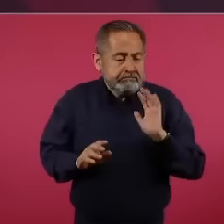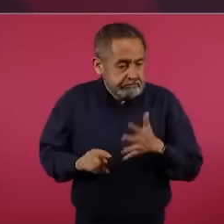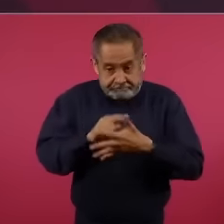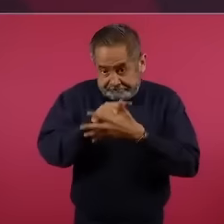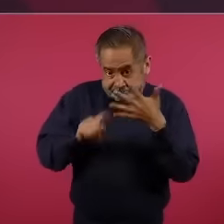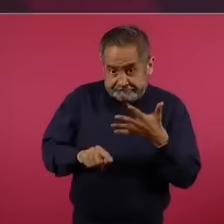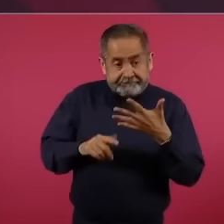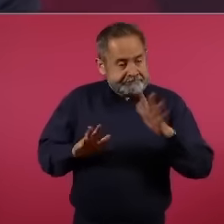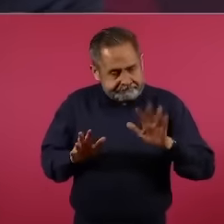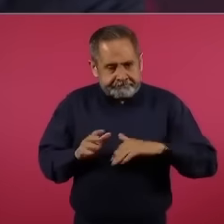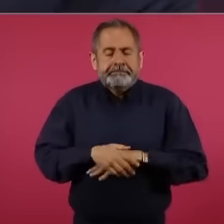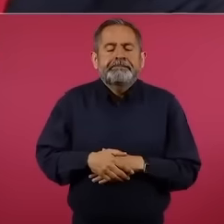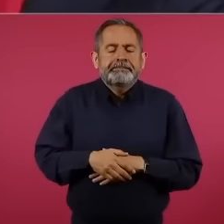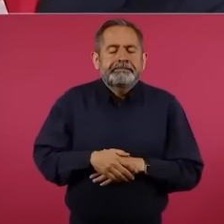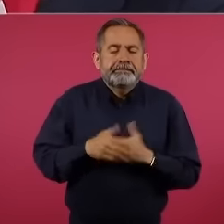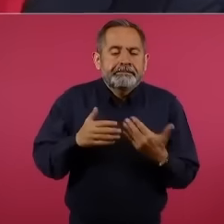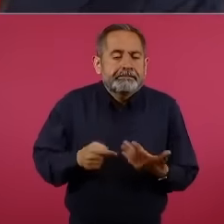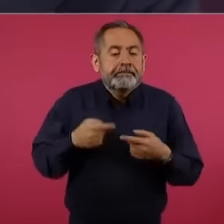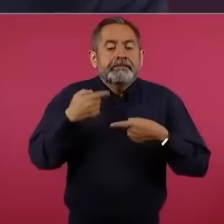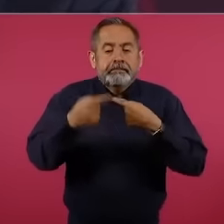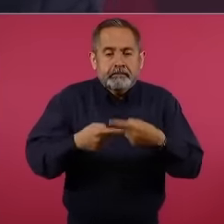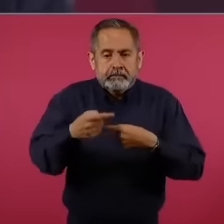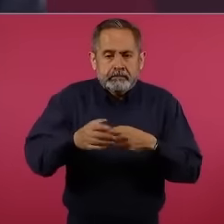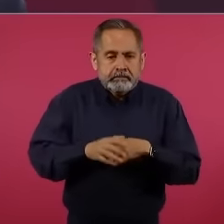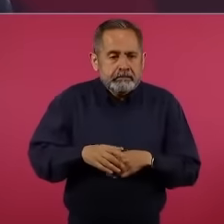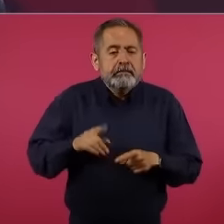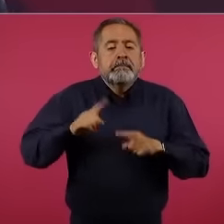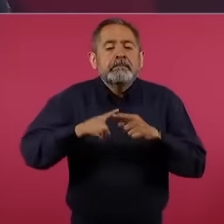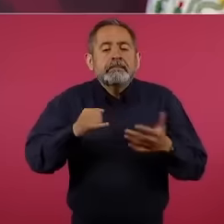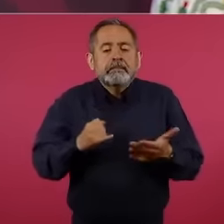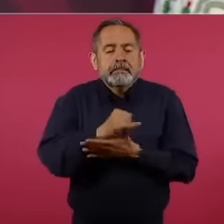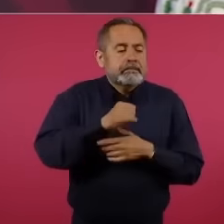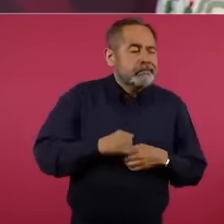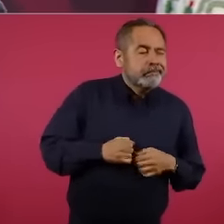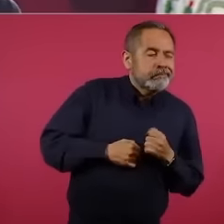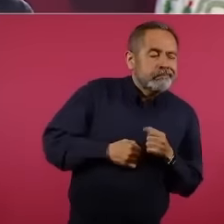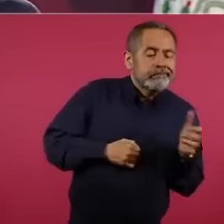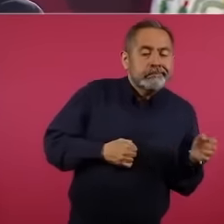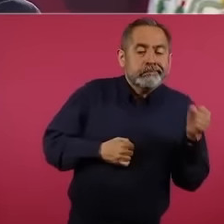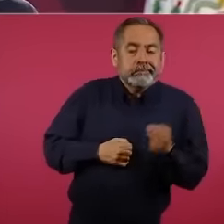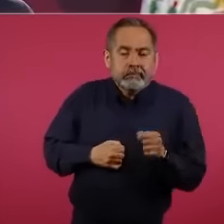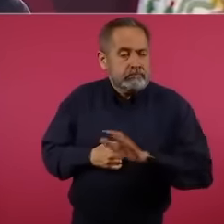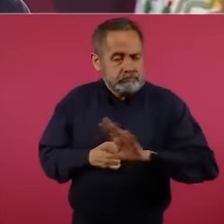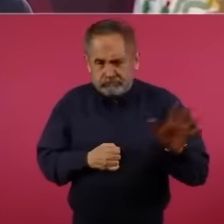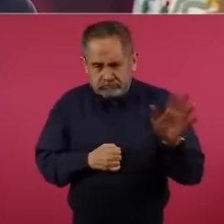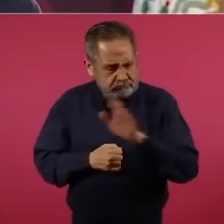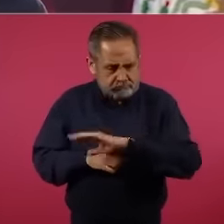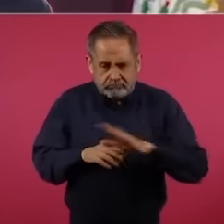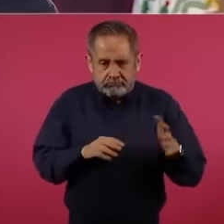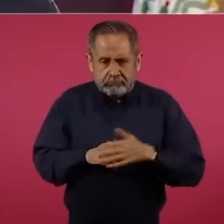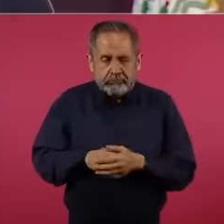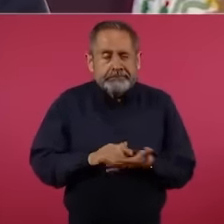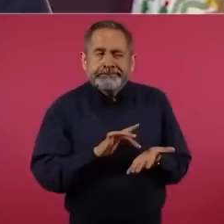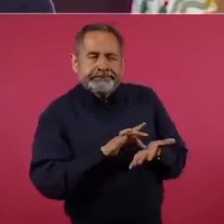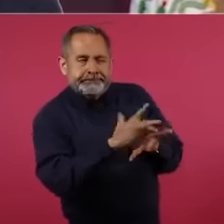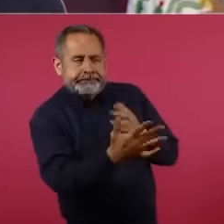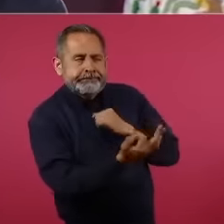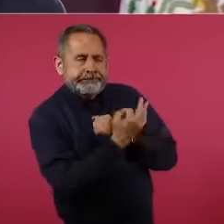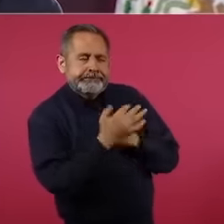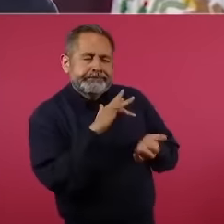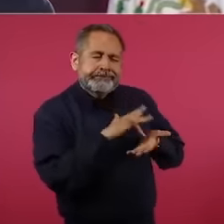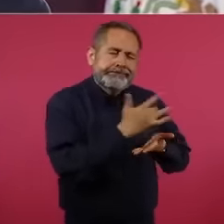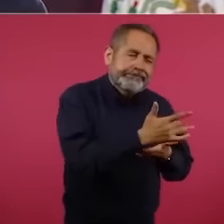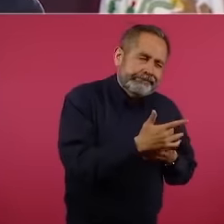no por decisión de nadie, sin deberle el favor a nadie,